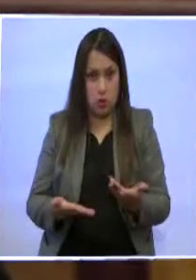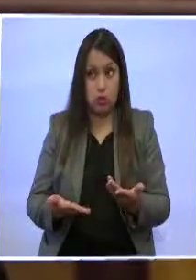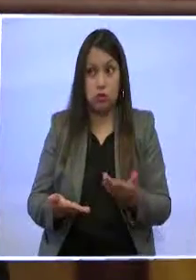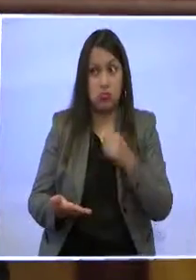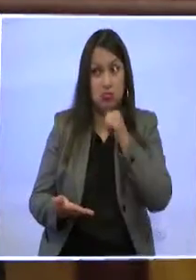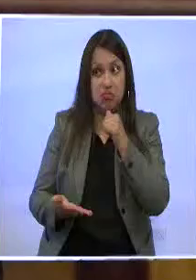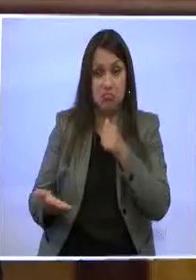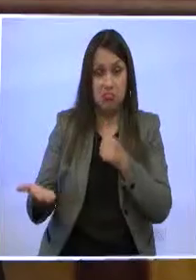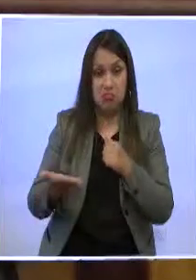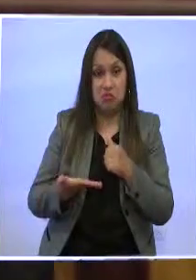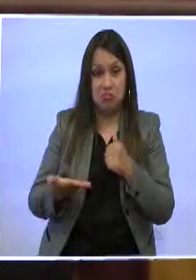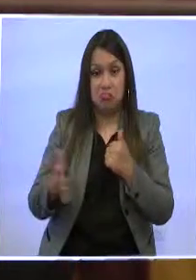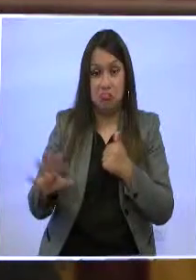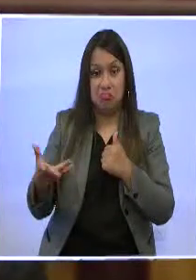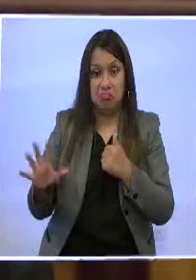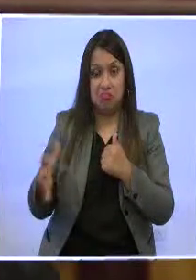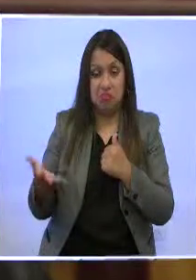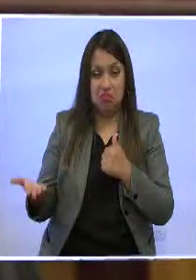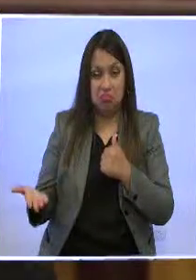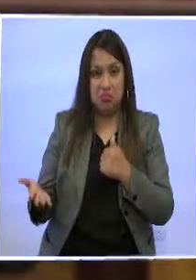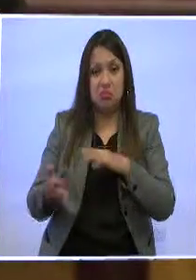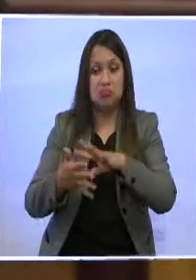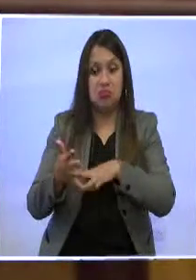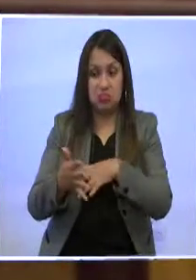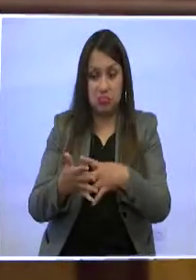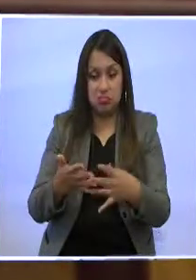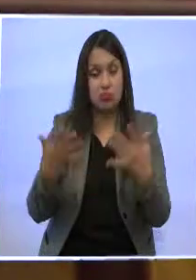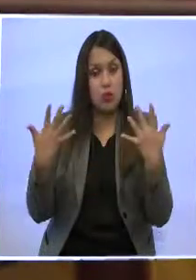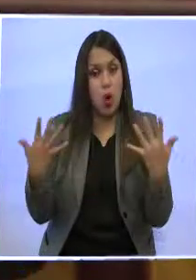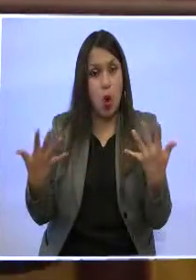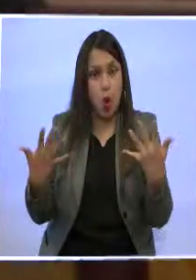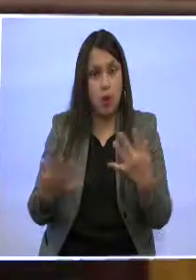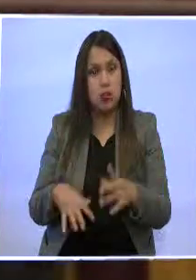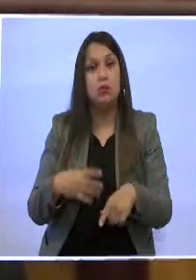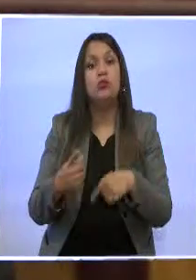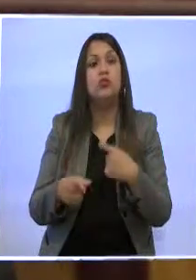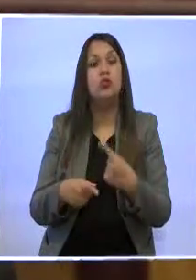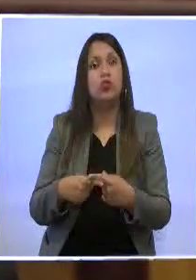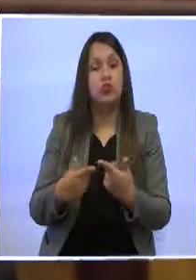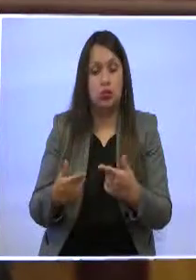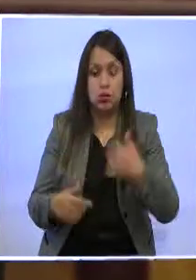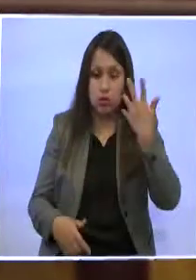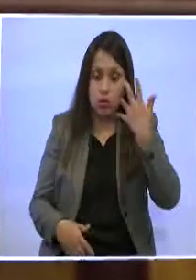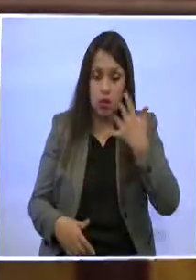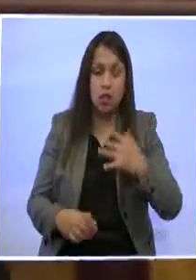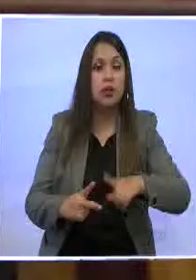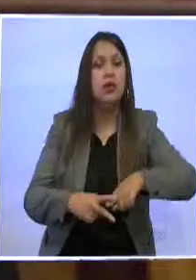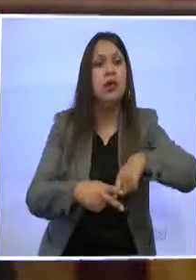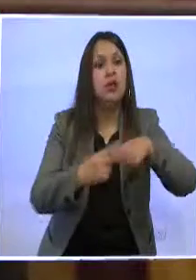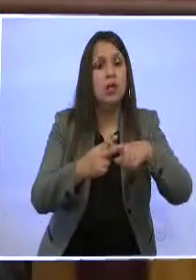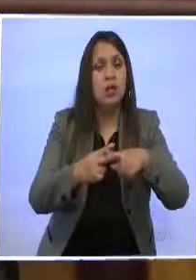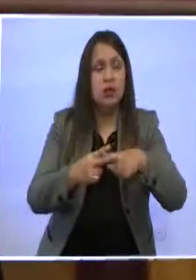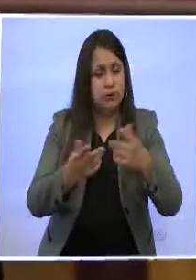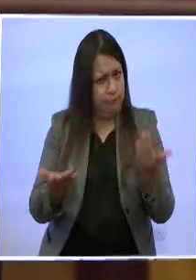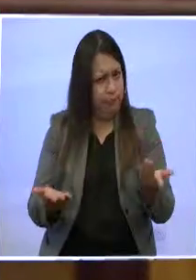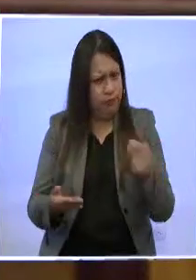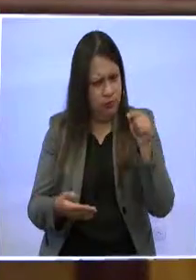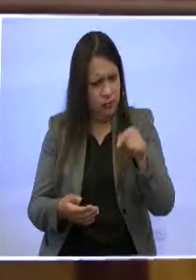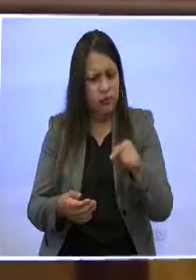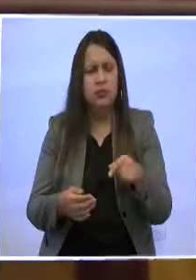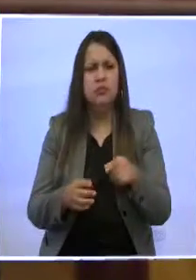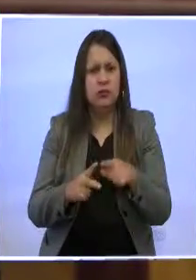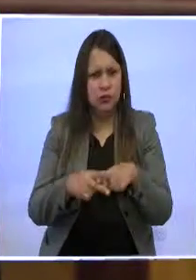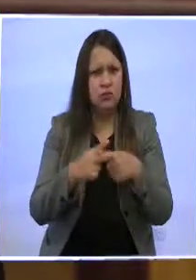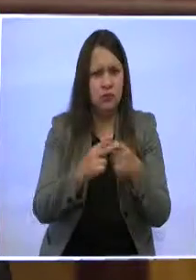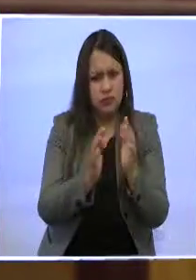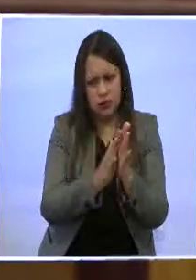se lo ha hecho, que se nos entregue el cronograma de obras para saber exactamente cuál es la fecha de inicio y a partir de entonces contar los plazos